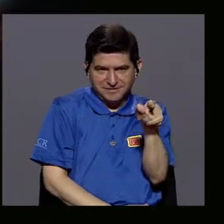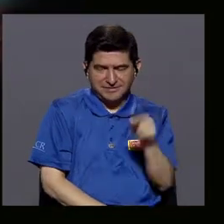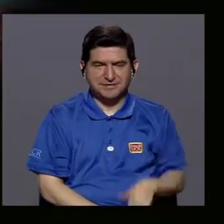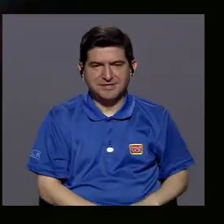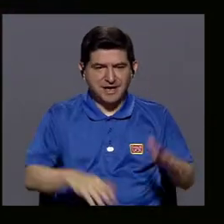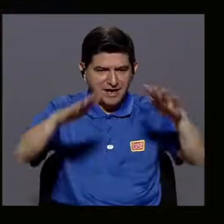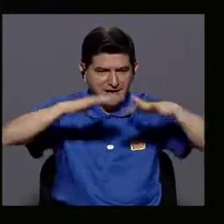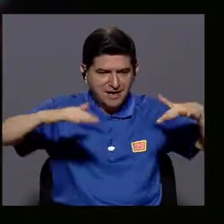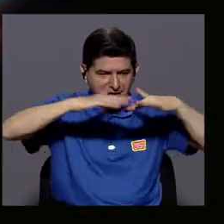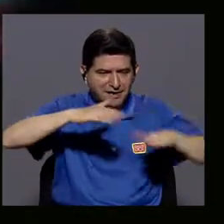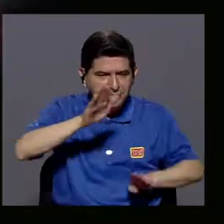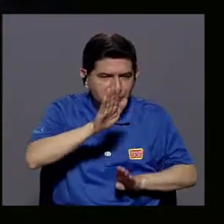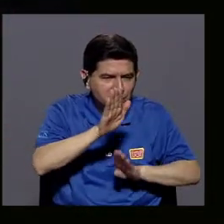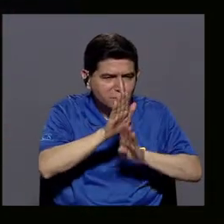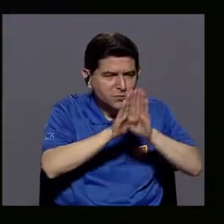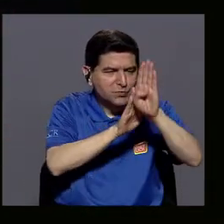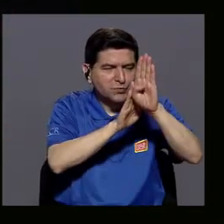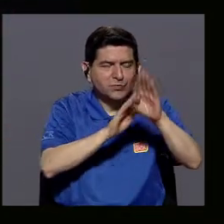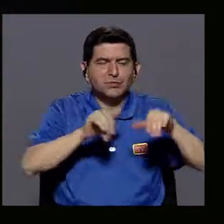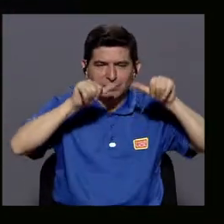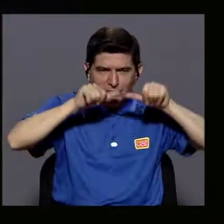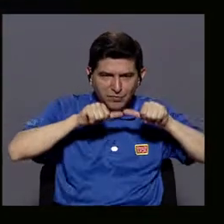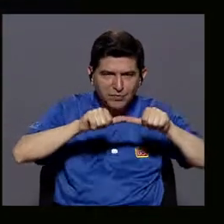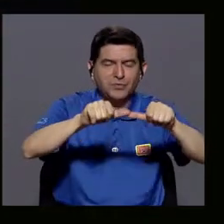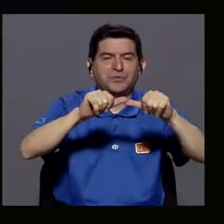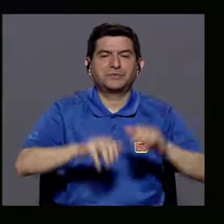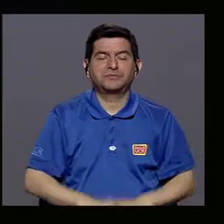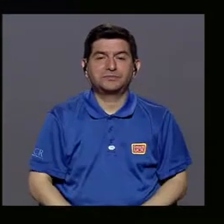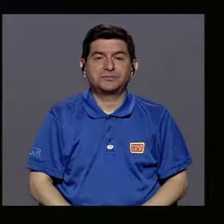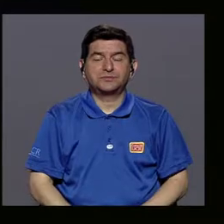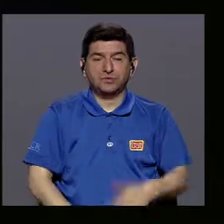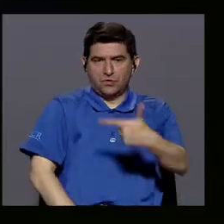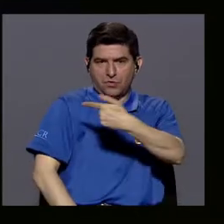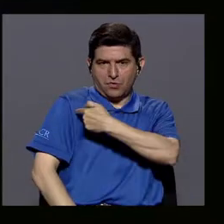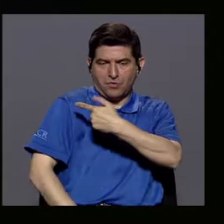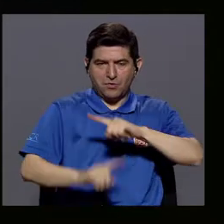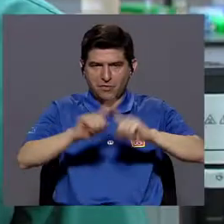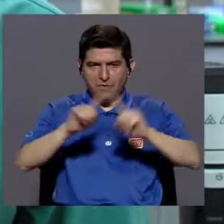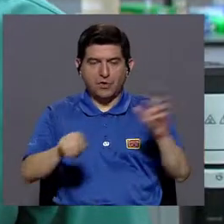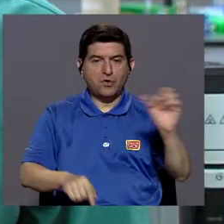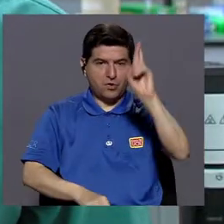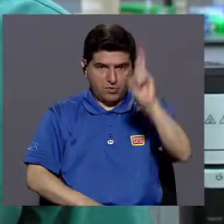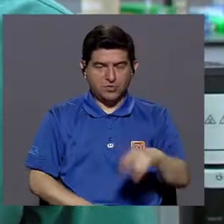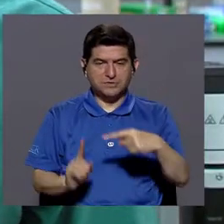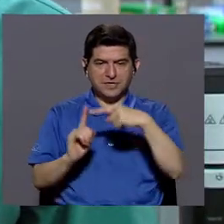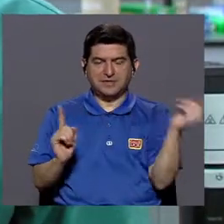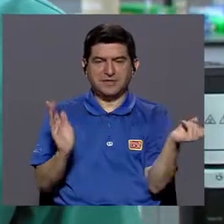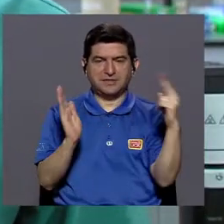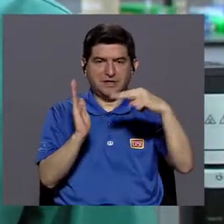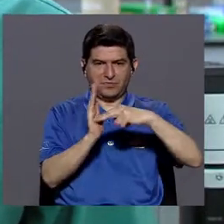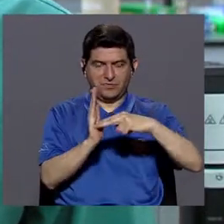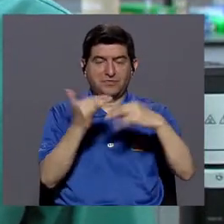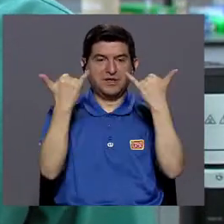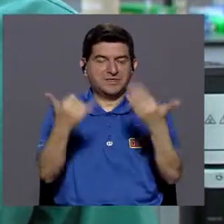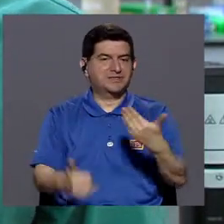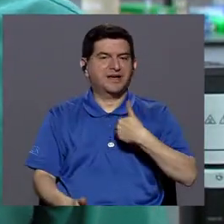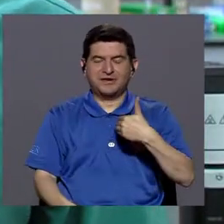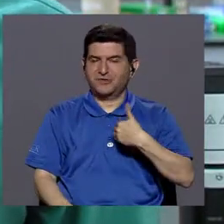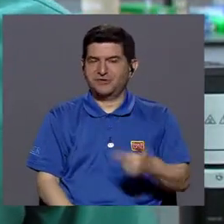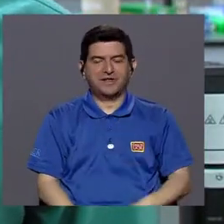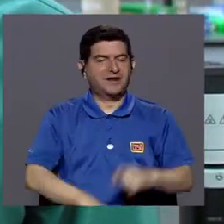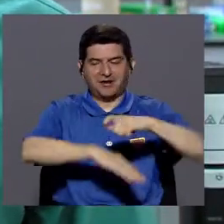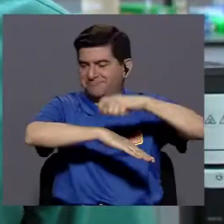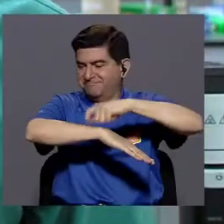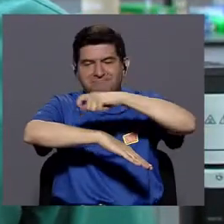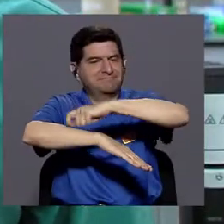encuentra, digamos, un campo muy fértil en donde perpetuarse. Con las medias de vacunación, Costa Rica a partir del 2000 ya